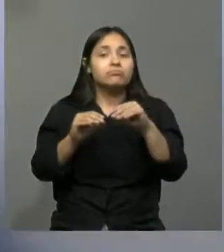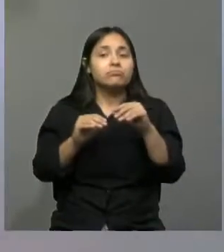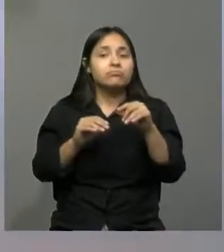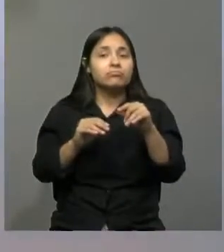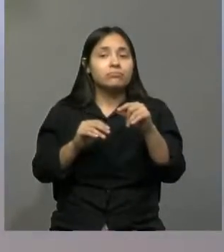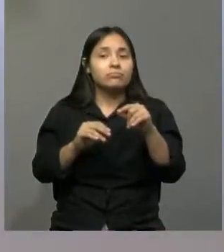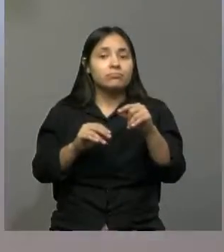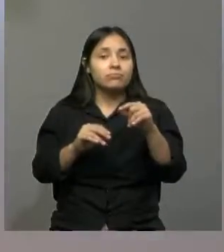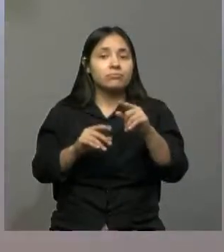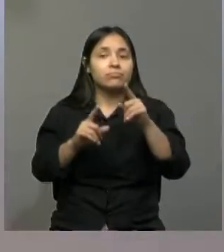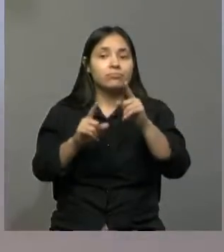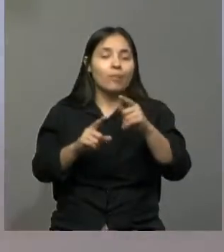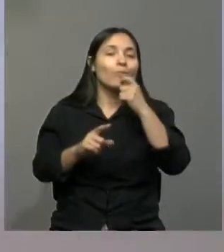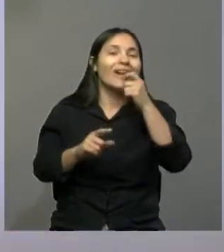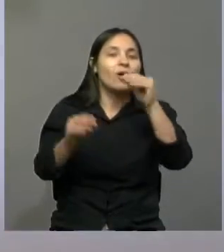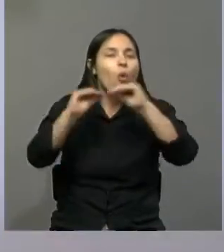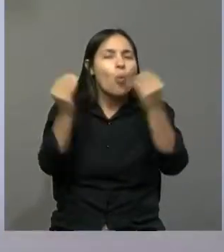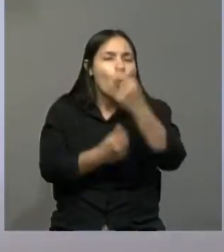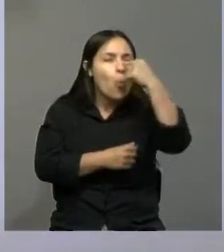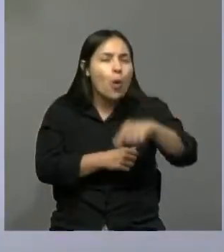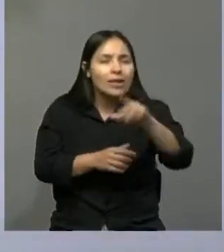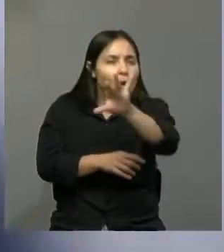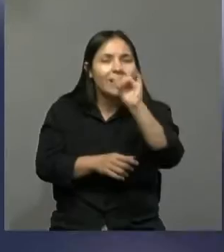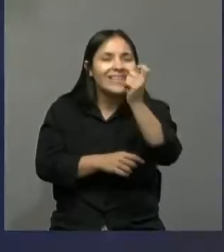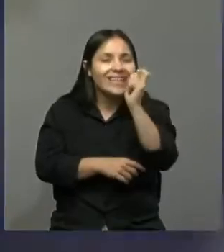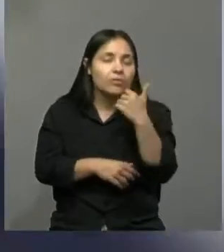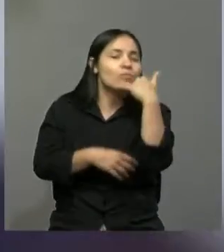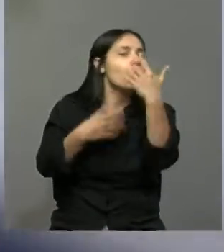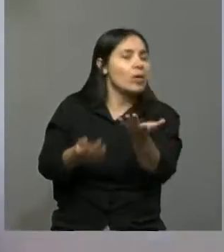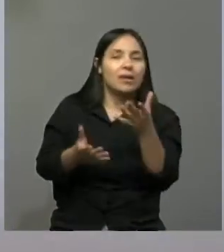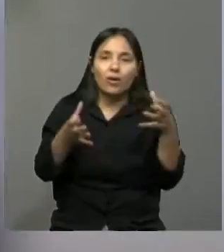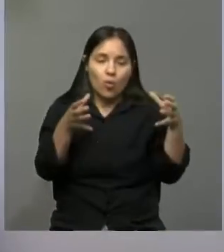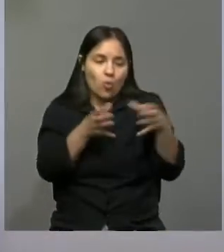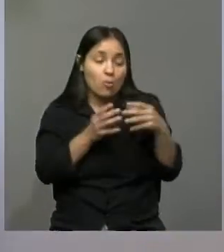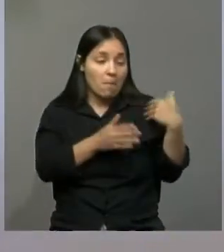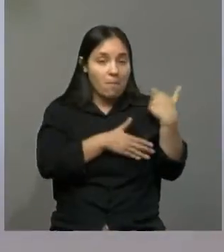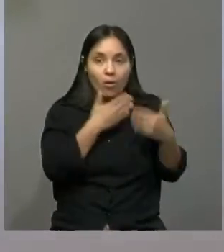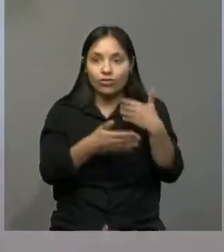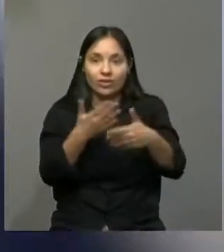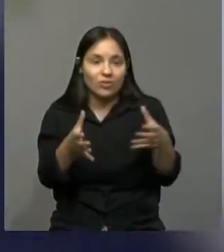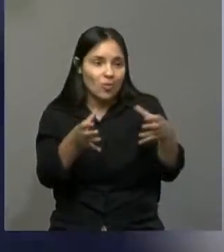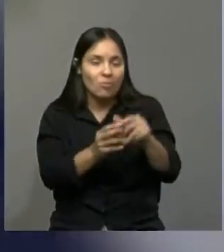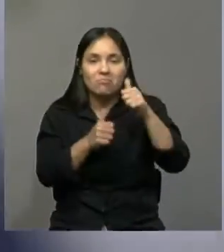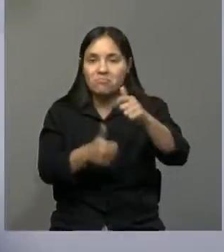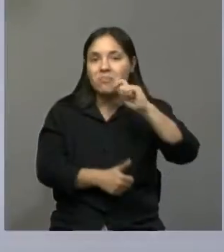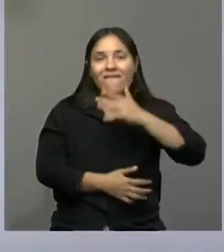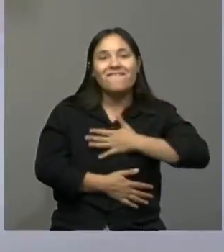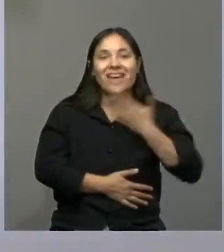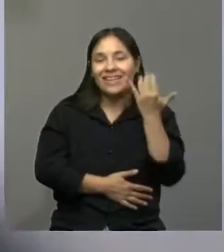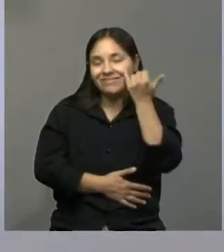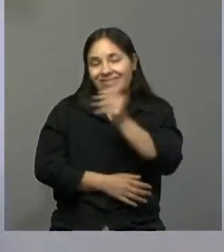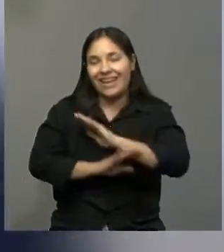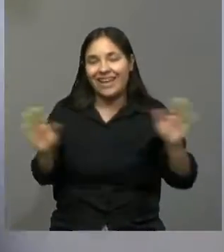salga de resultado, no importa, porque yo ya estoy feliz con todo este proceso y con todos los chicos. Bueno, acá,